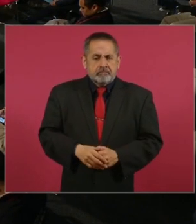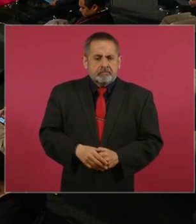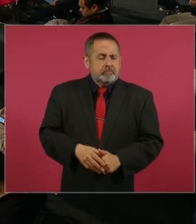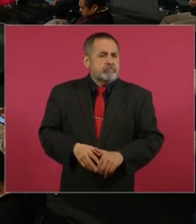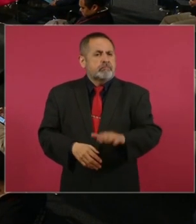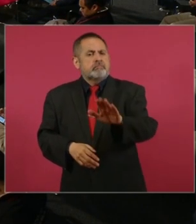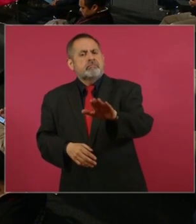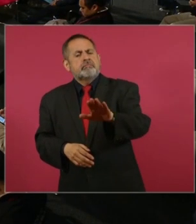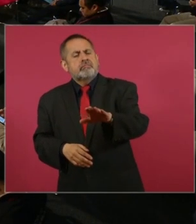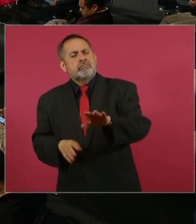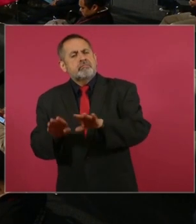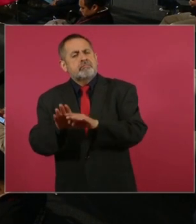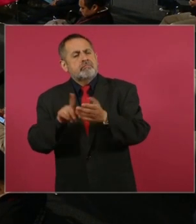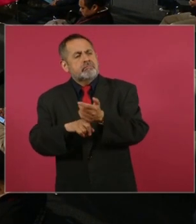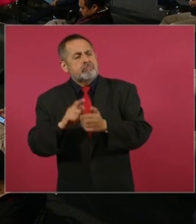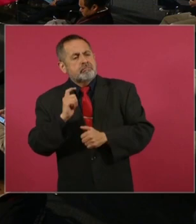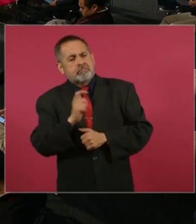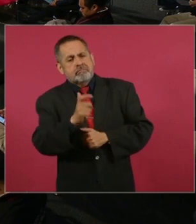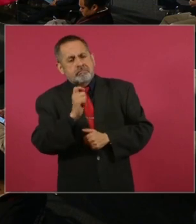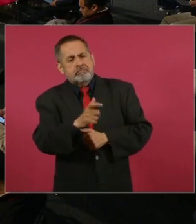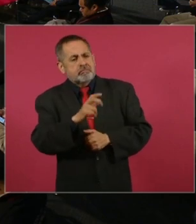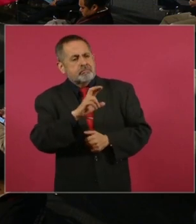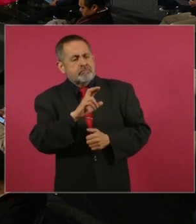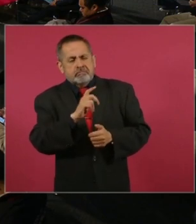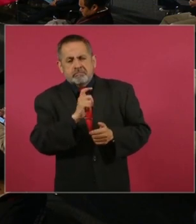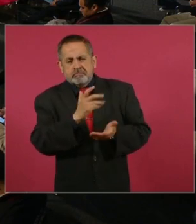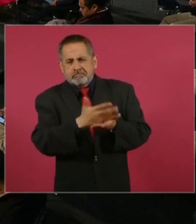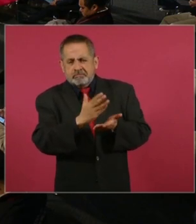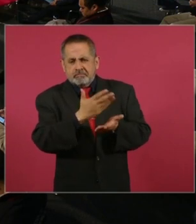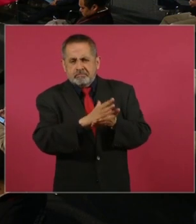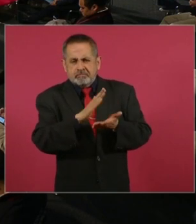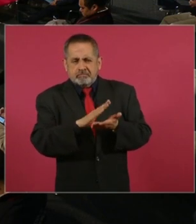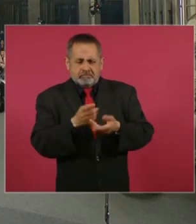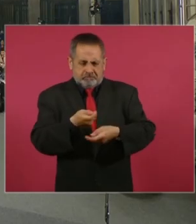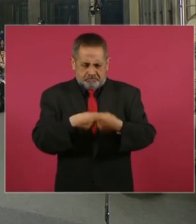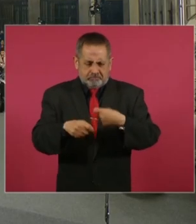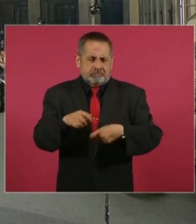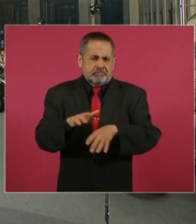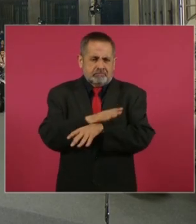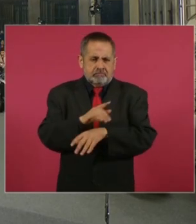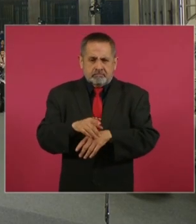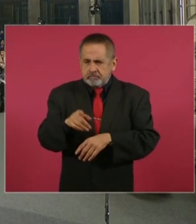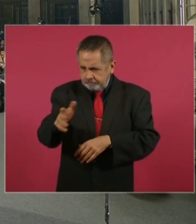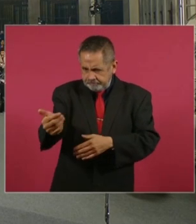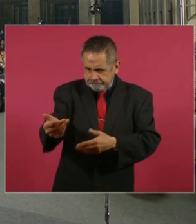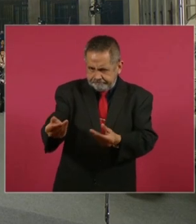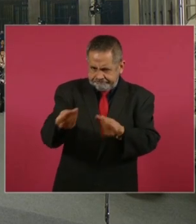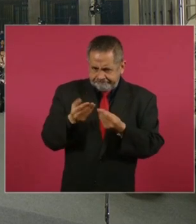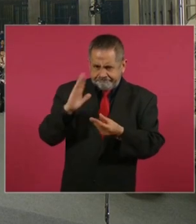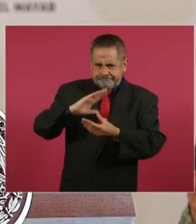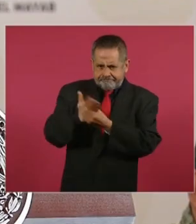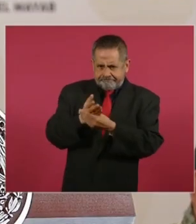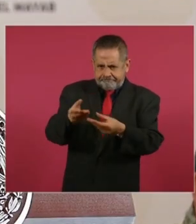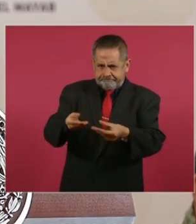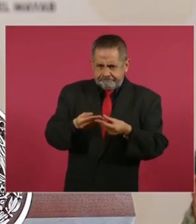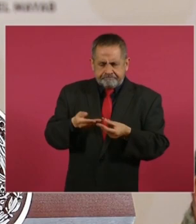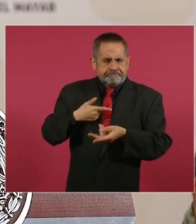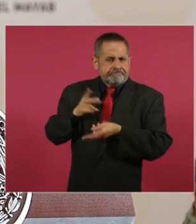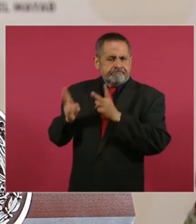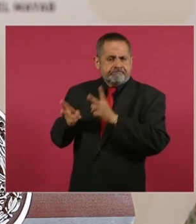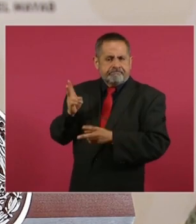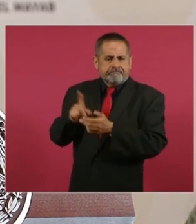hipotecarios, de eso se trata, de esa parte. Sí. Nos los dejas para verlo con Hacienda.